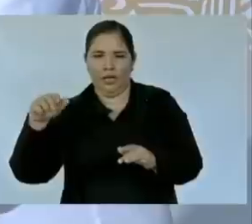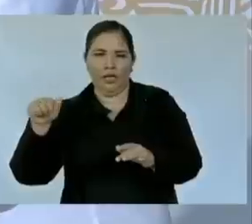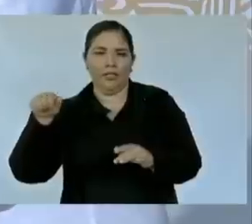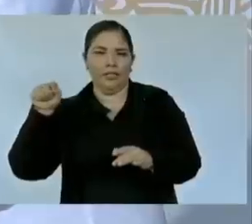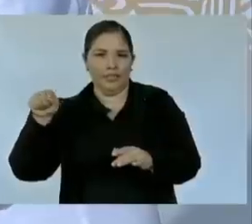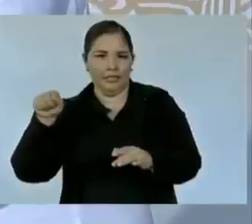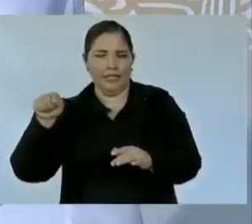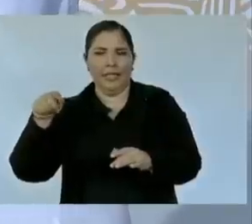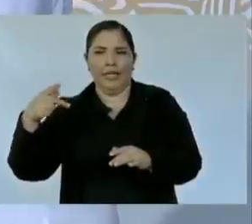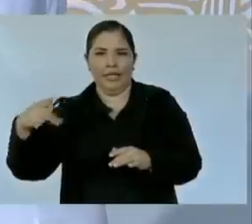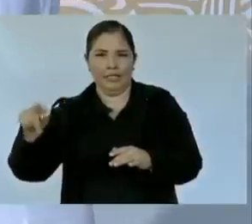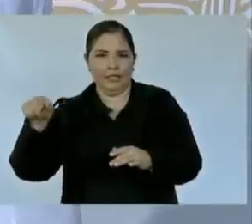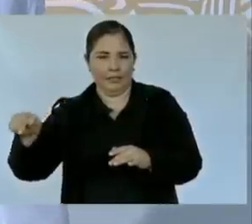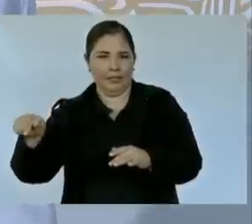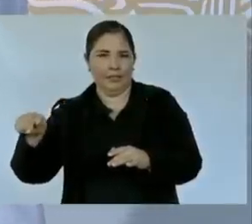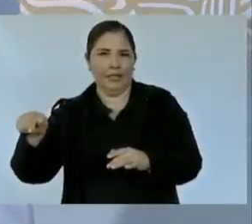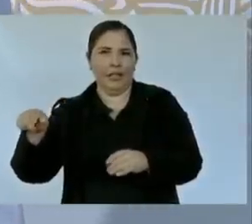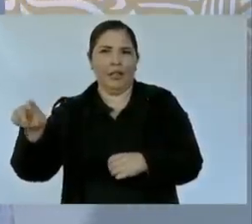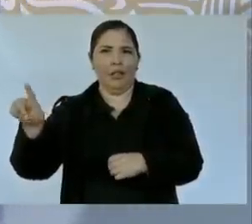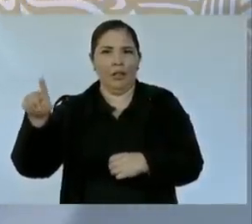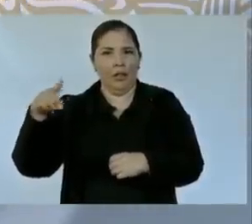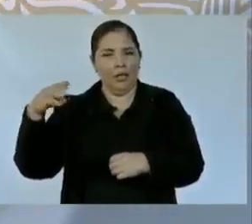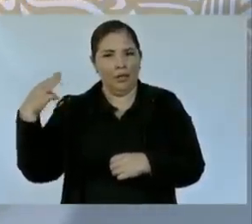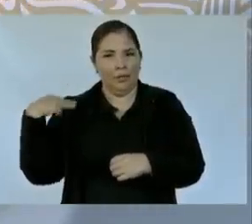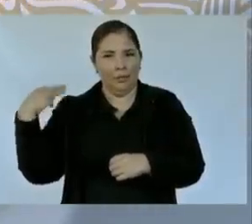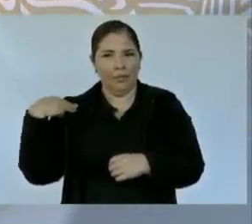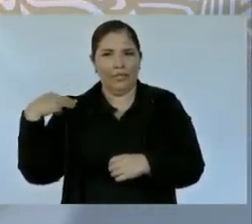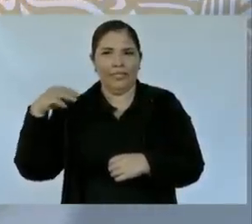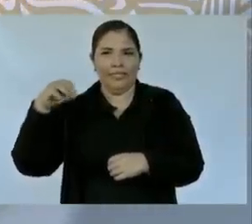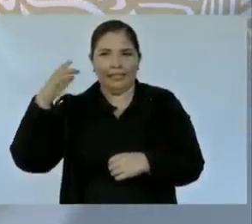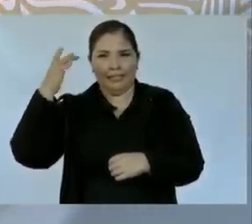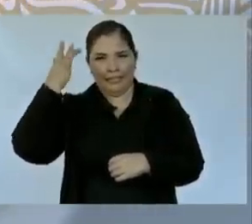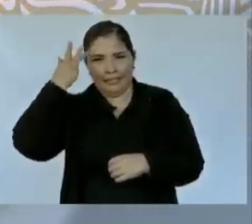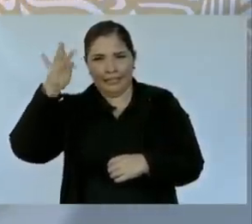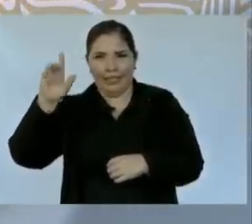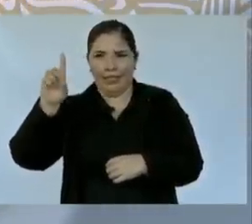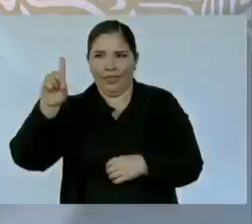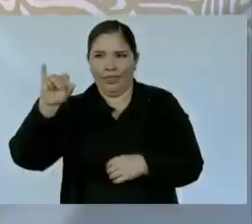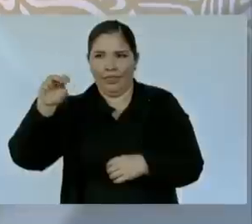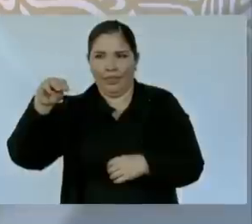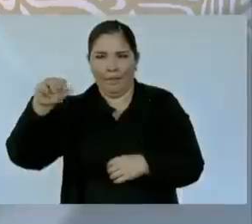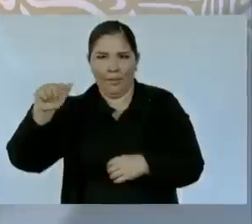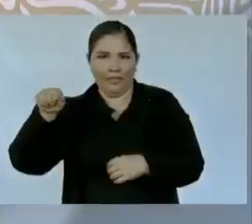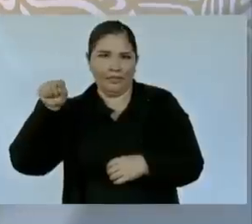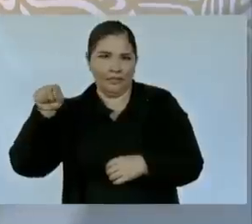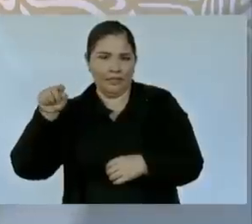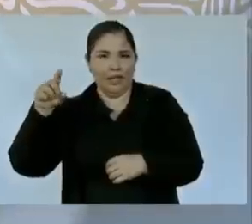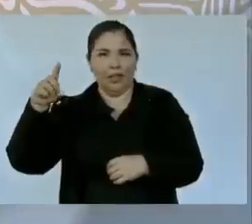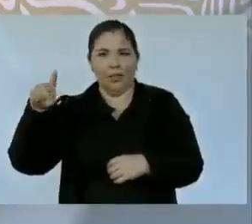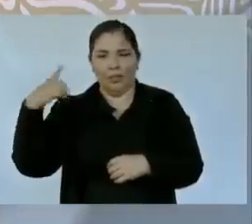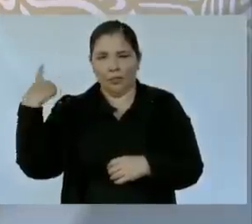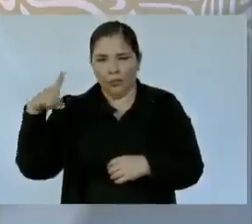Tayoltita pertenece al municipio de San Dimas, del estado de Durango.